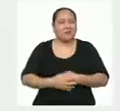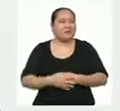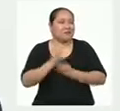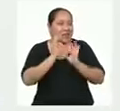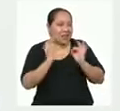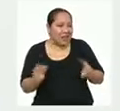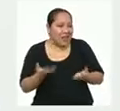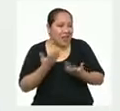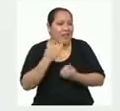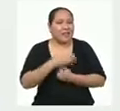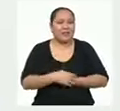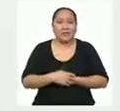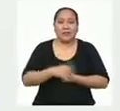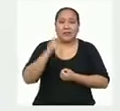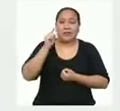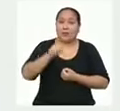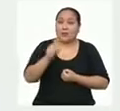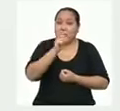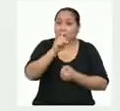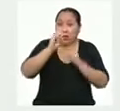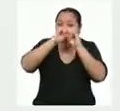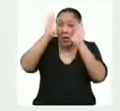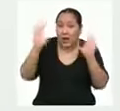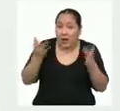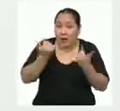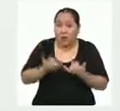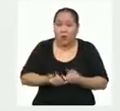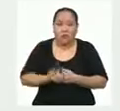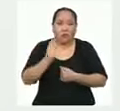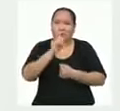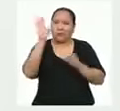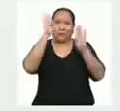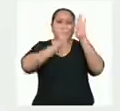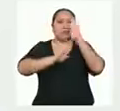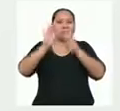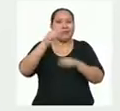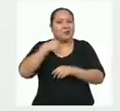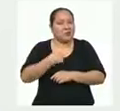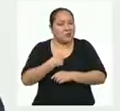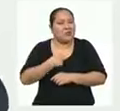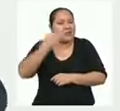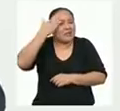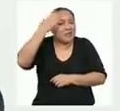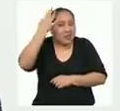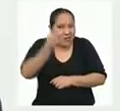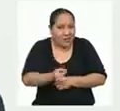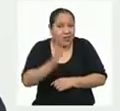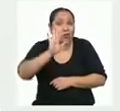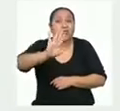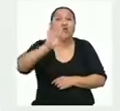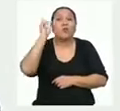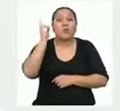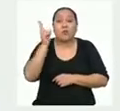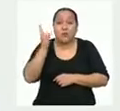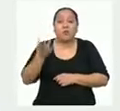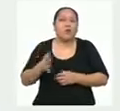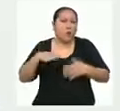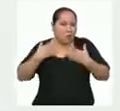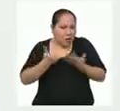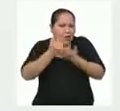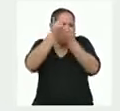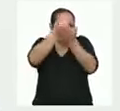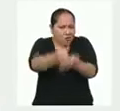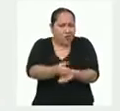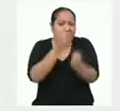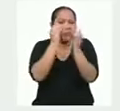Yaremis. Y si algo no quedó claro hoy, no se preocupen. Estoy segura de que sus docentes podrán